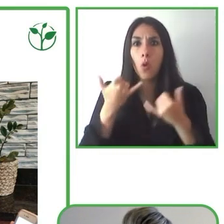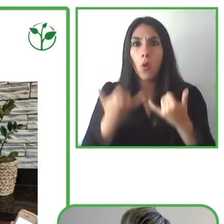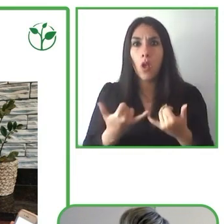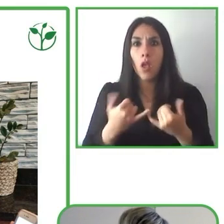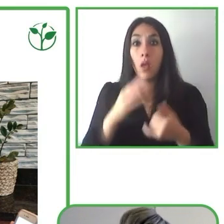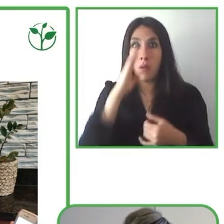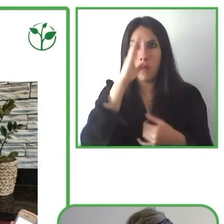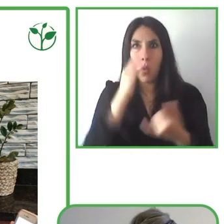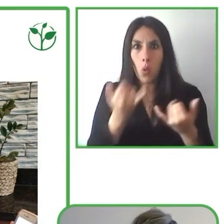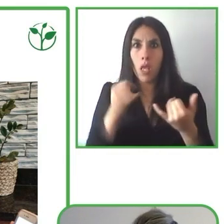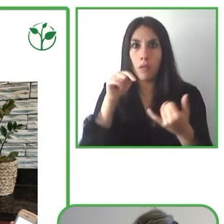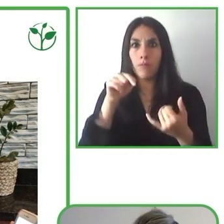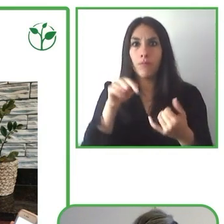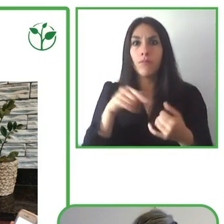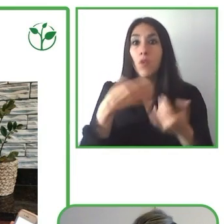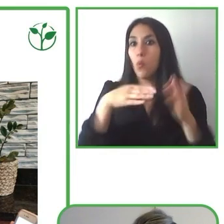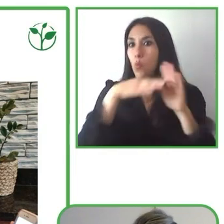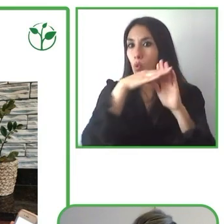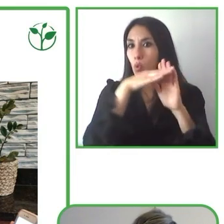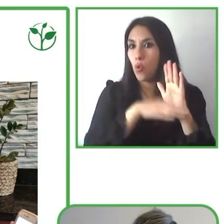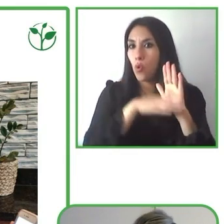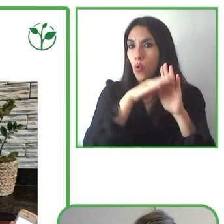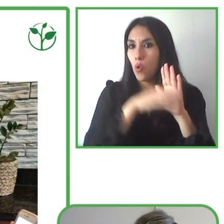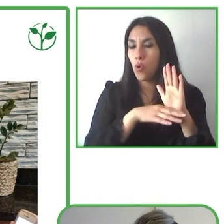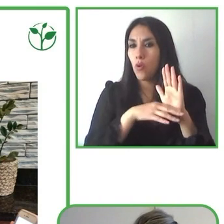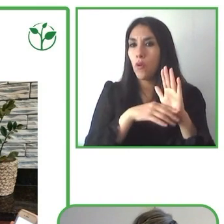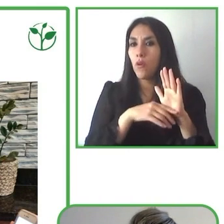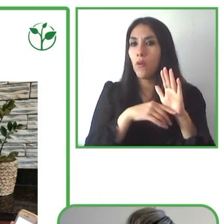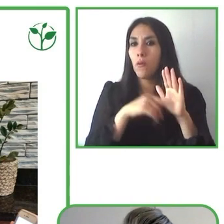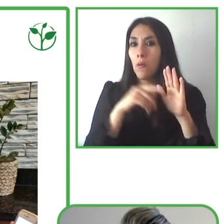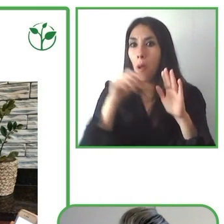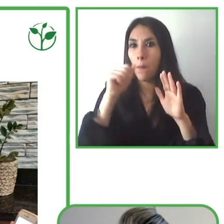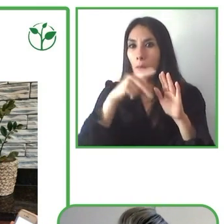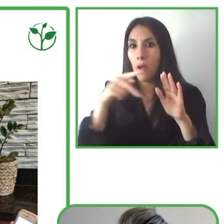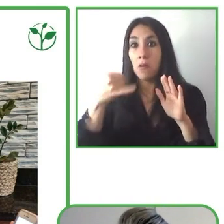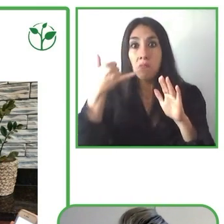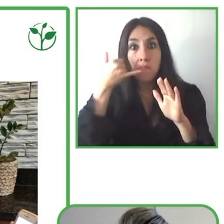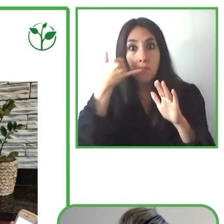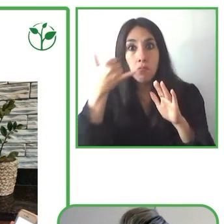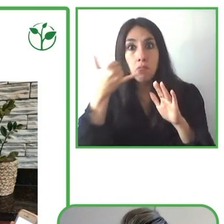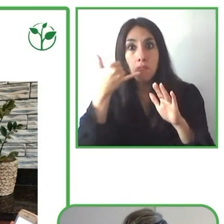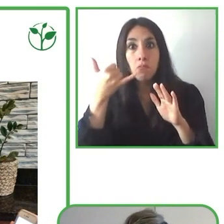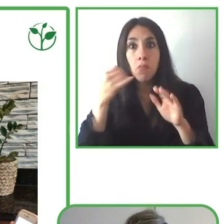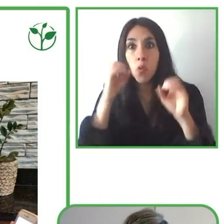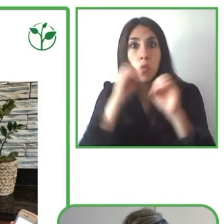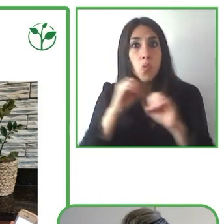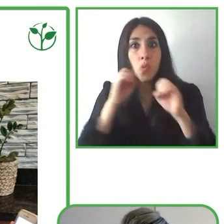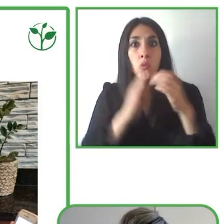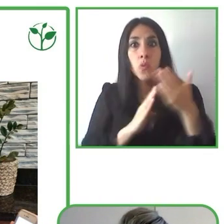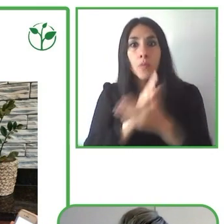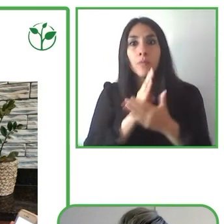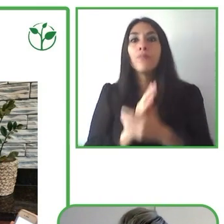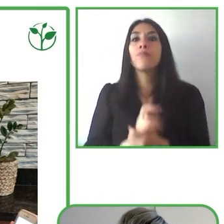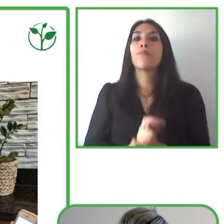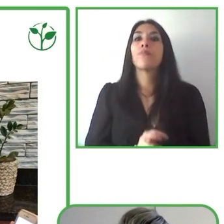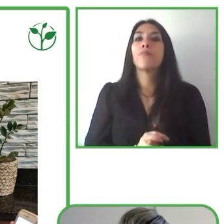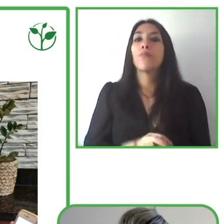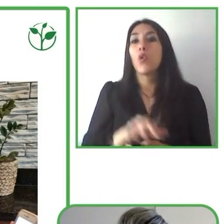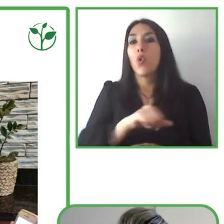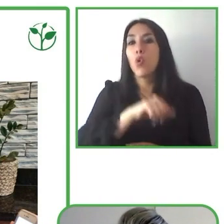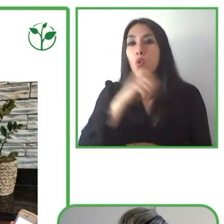con alguna accesibilidad. Dos, según el Comité Restor de Internet,